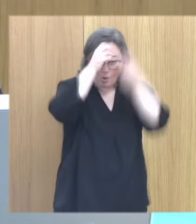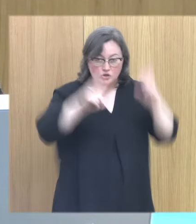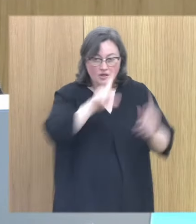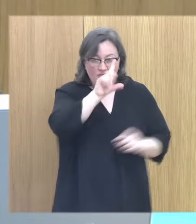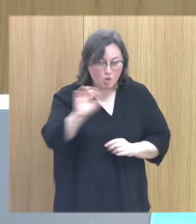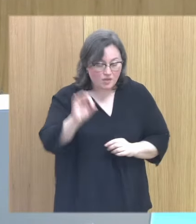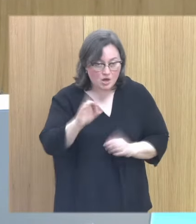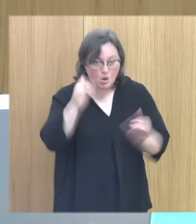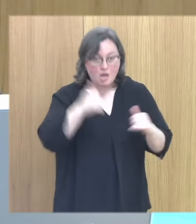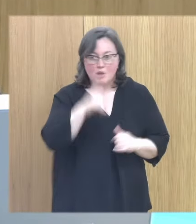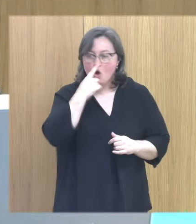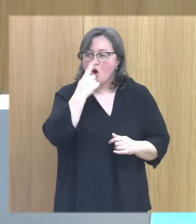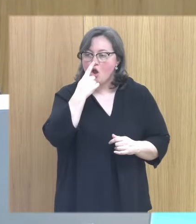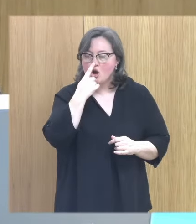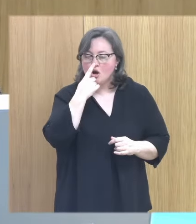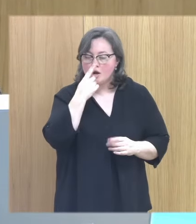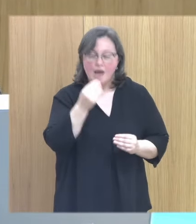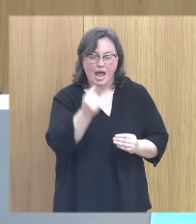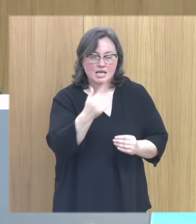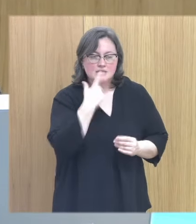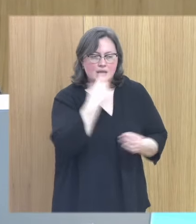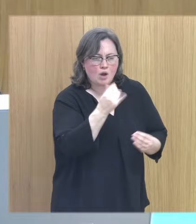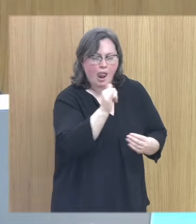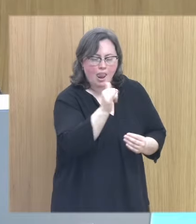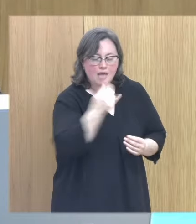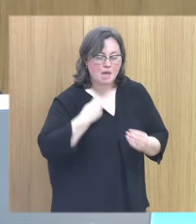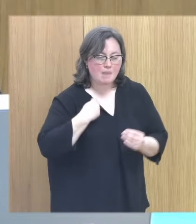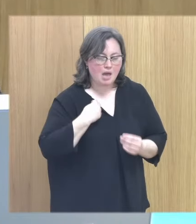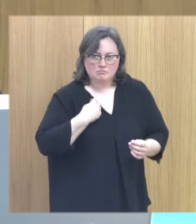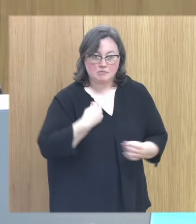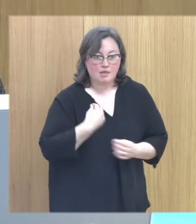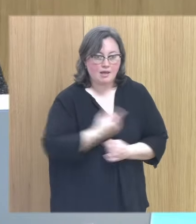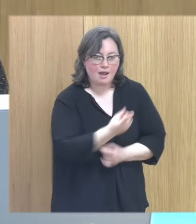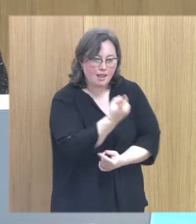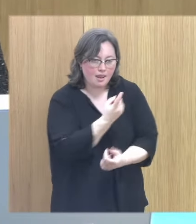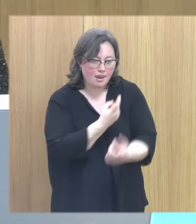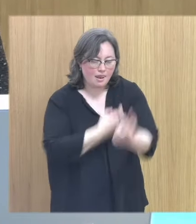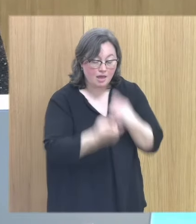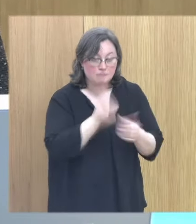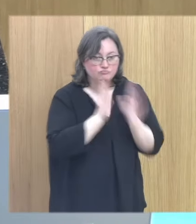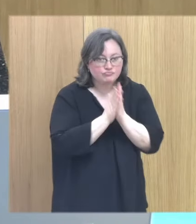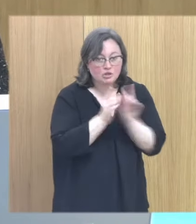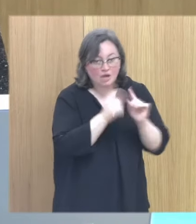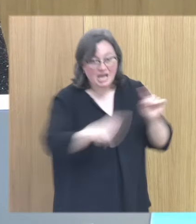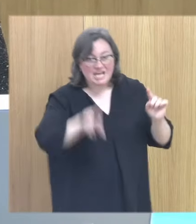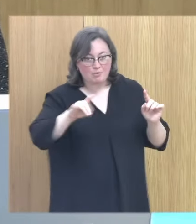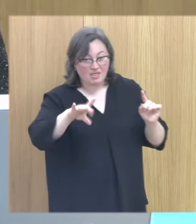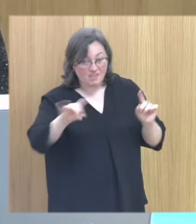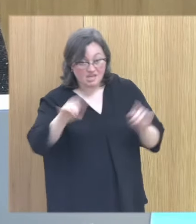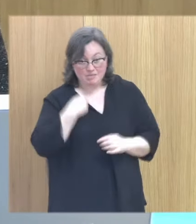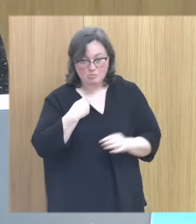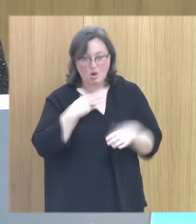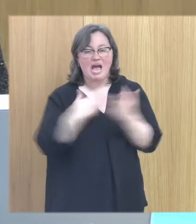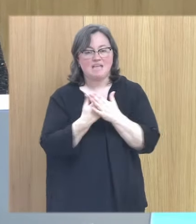pero sí se tienen olores sí se tienen sabores sí se tienen de los que puedes tirar y trabajando con MDR desde ahí se